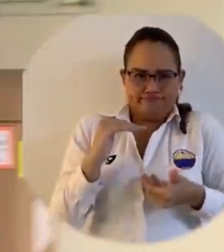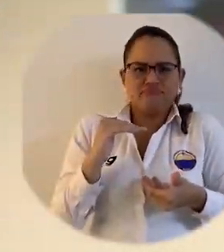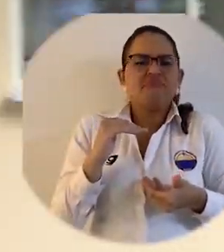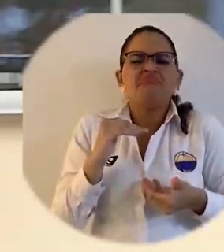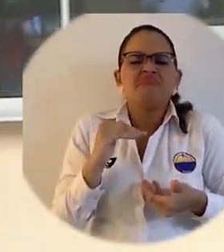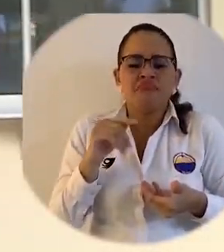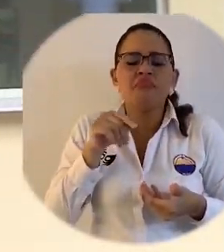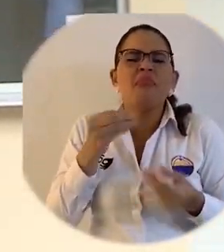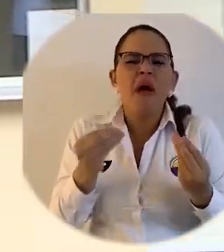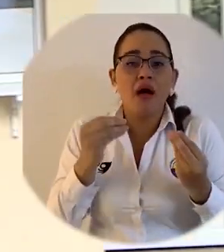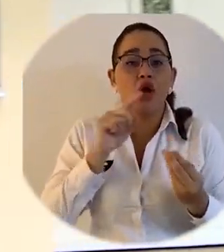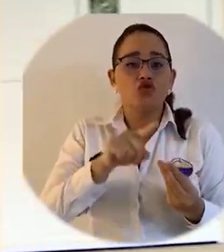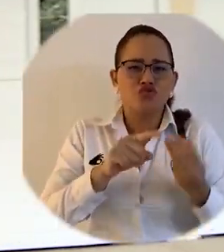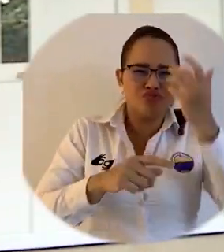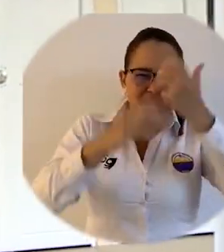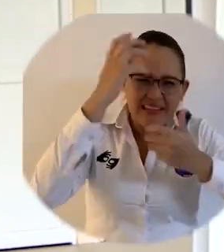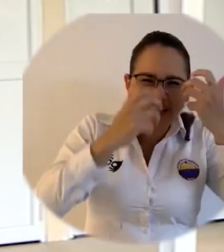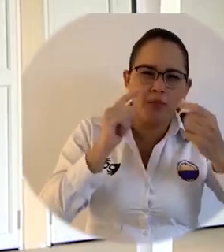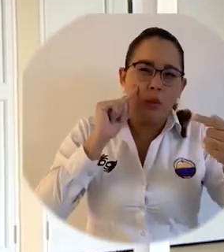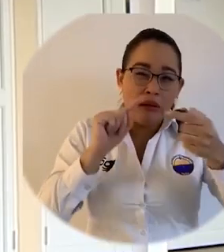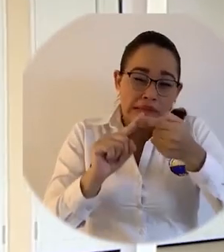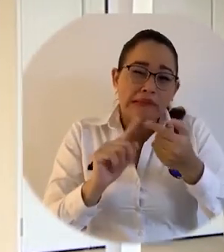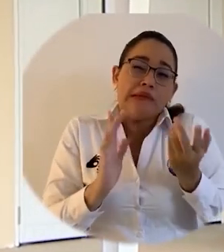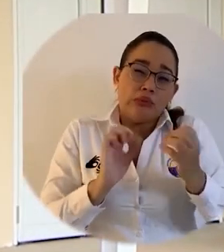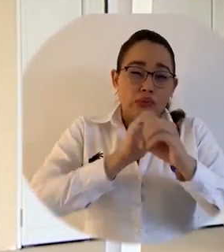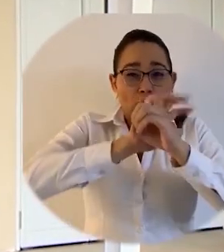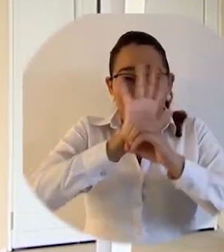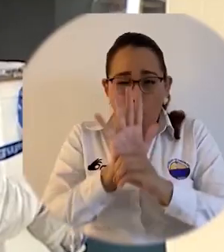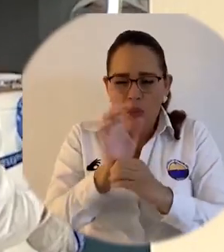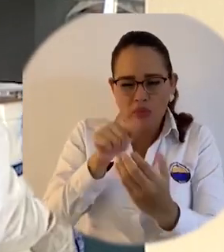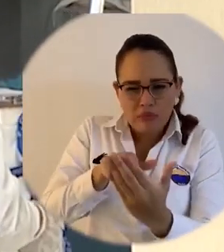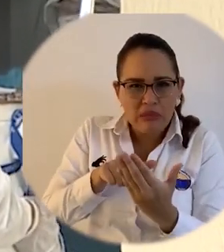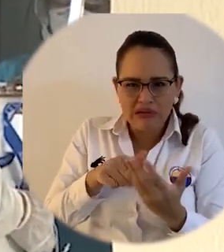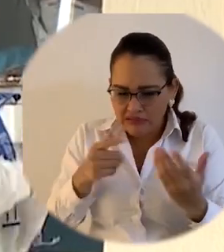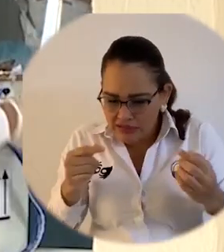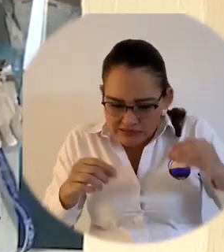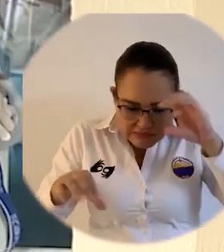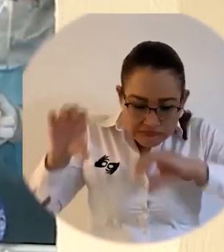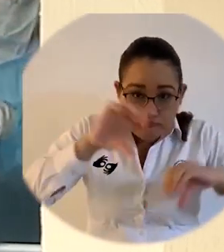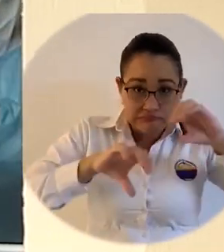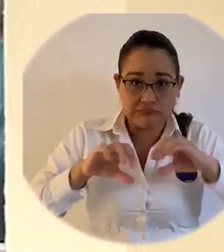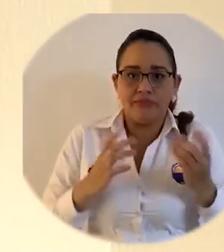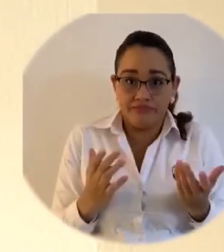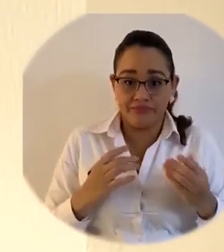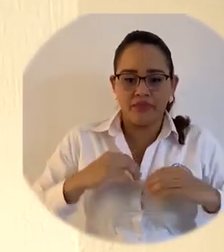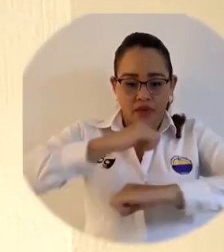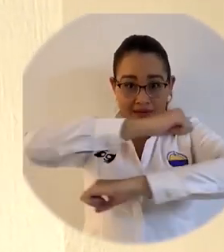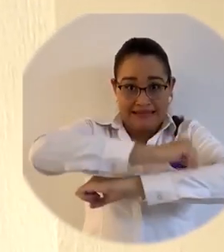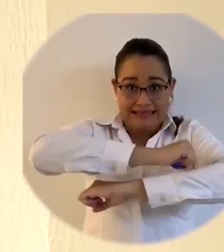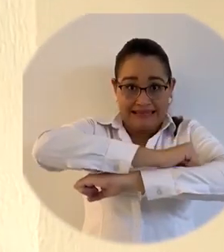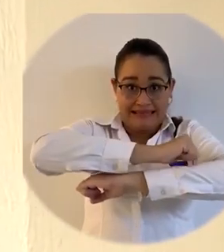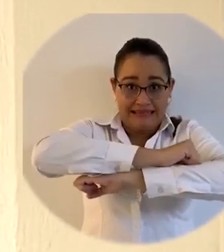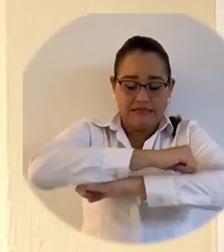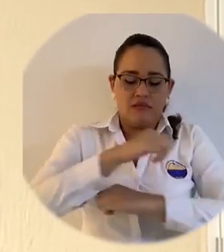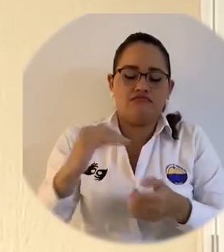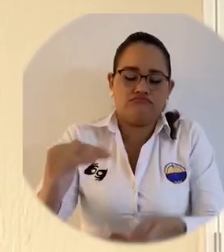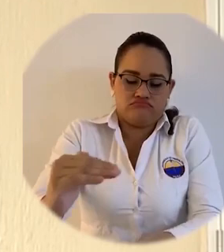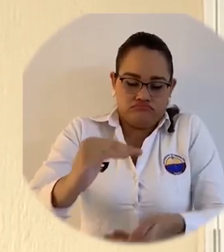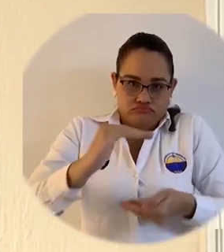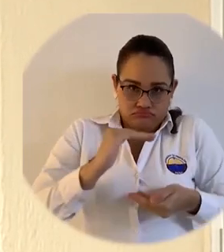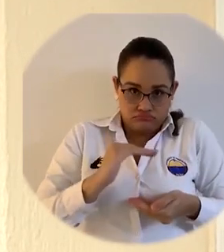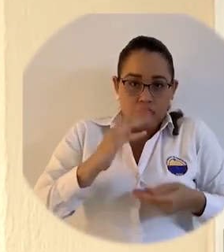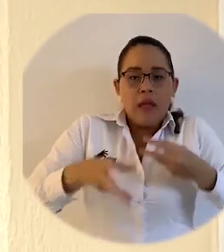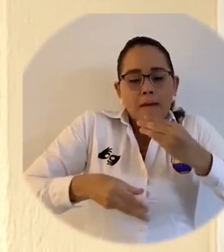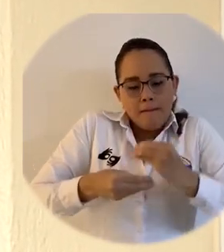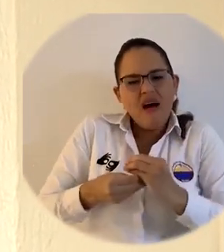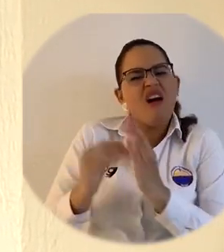requisitos para el transporte de muestras potencialmente peligrosas y las recepcionamos a través de esta ventanilla y la